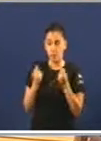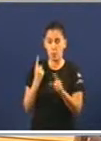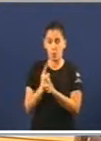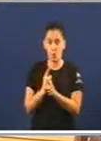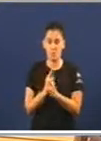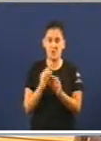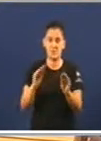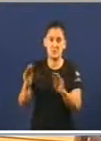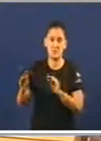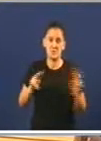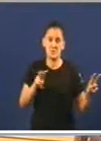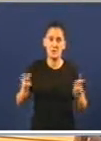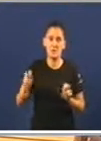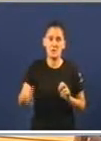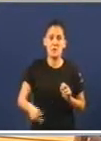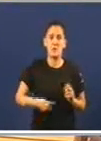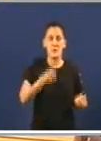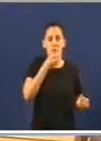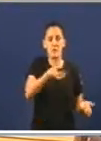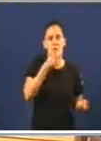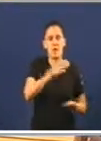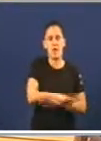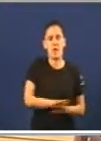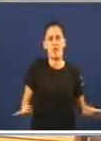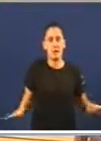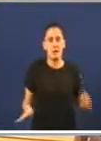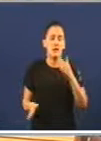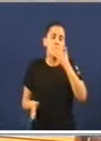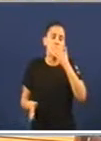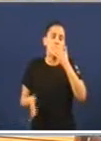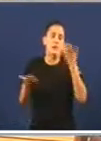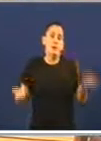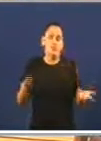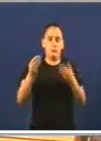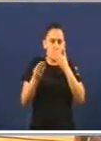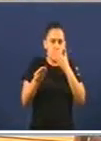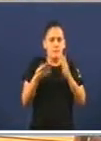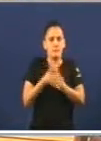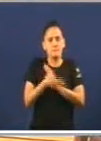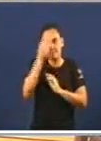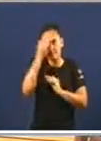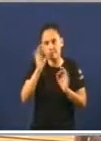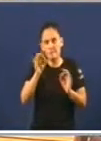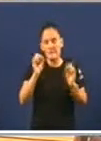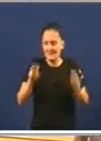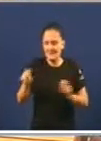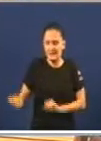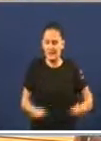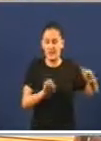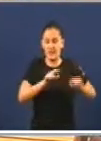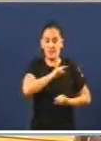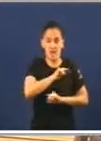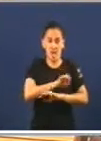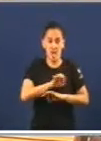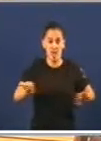asuntos demandando información ao Goberno. Consideramos pois que nos situamos nun punto de indefensión, por chamalo de alguna